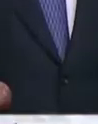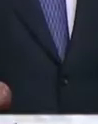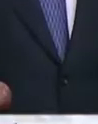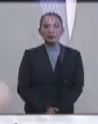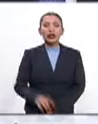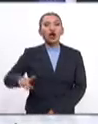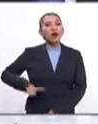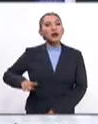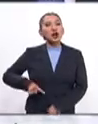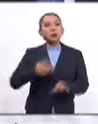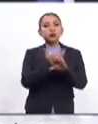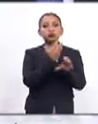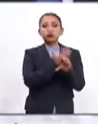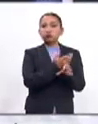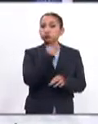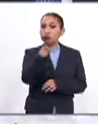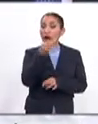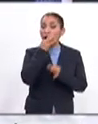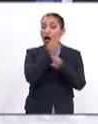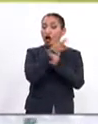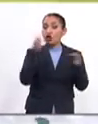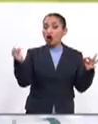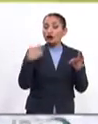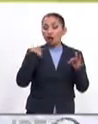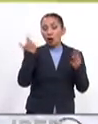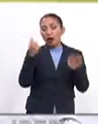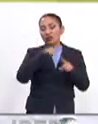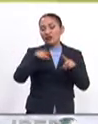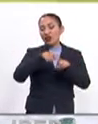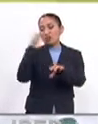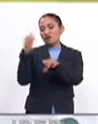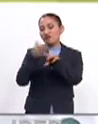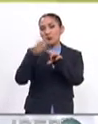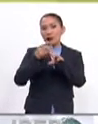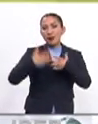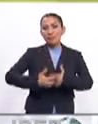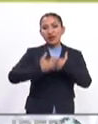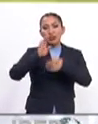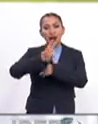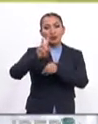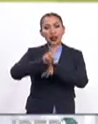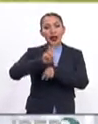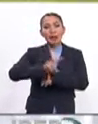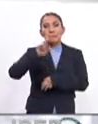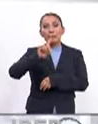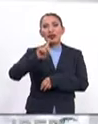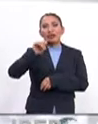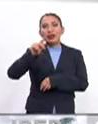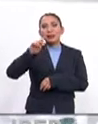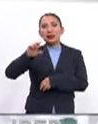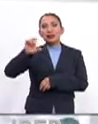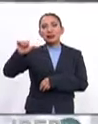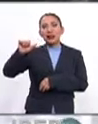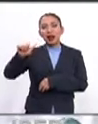El gobierno de los Estados Unidos anuncia una serie de sanciones para la petrolera venezolana PDVSA.